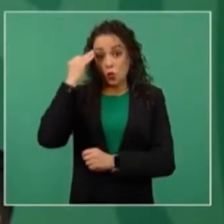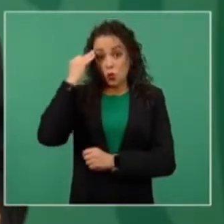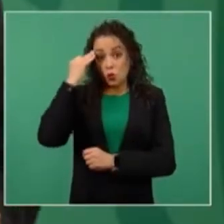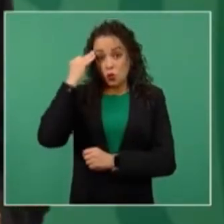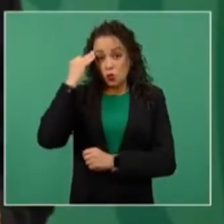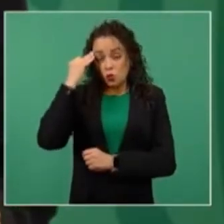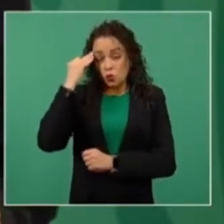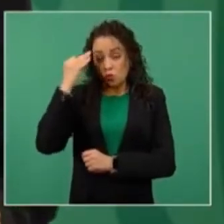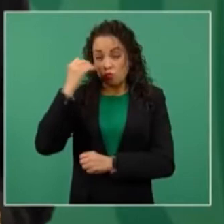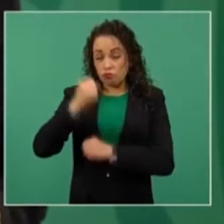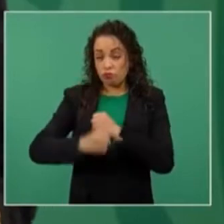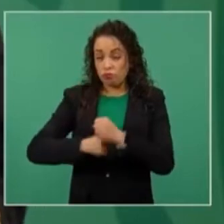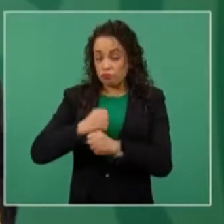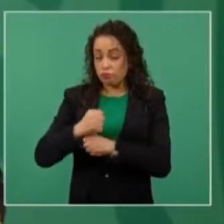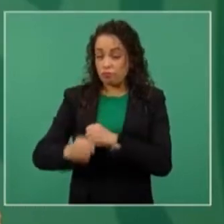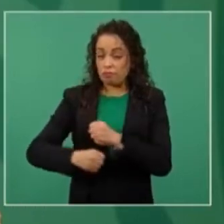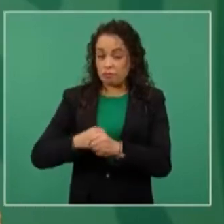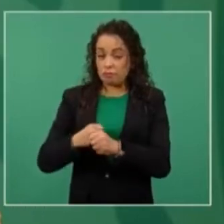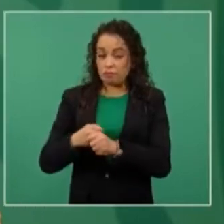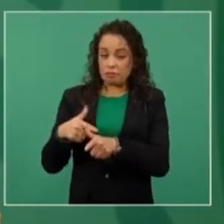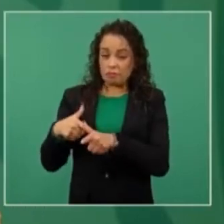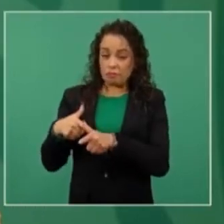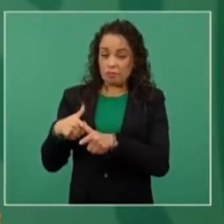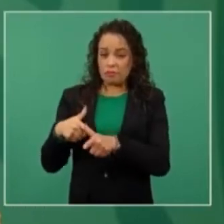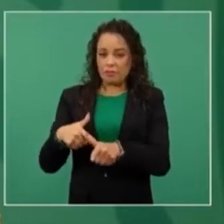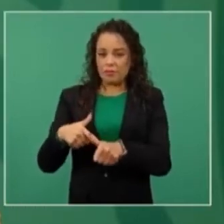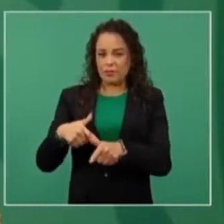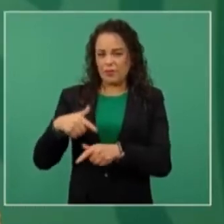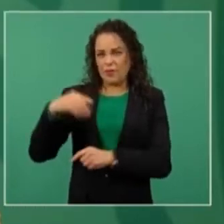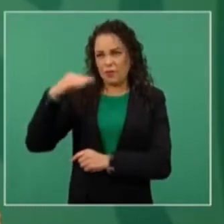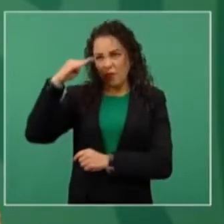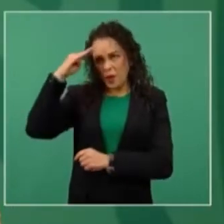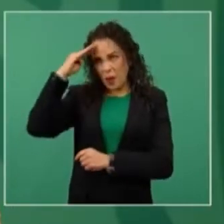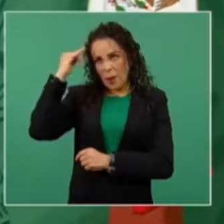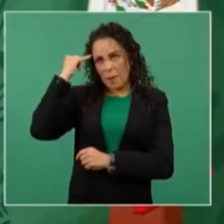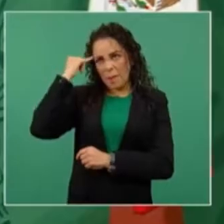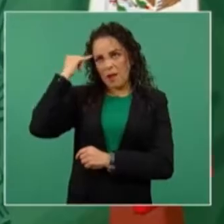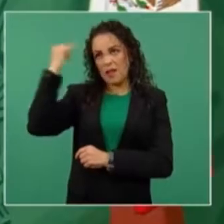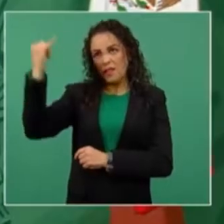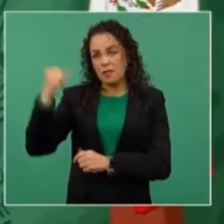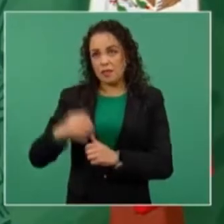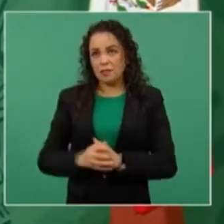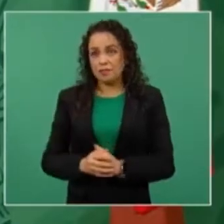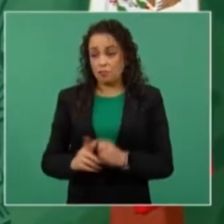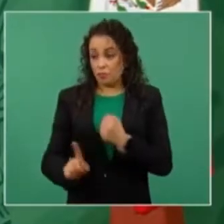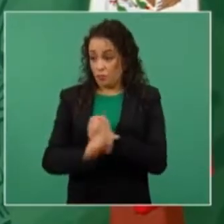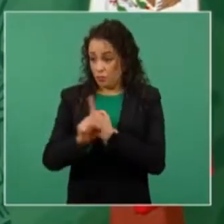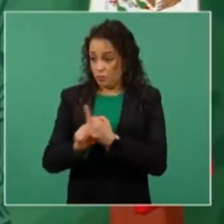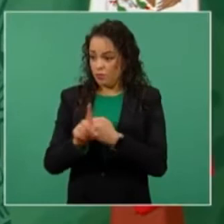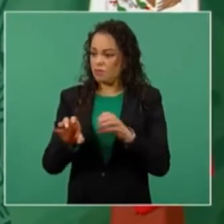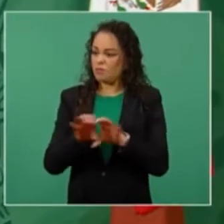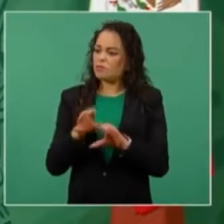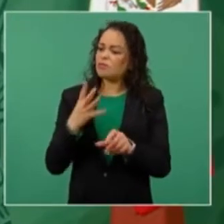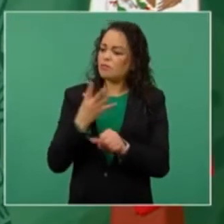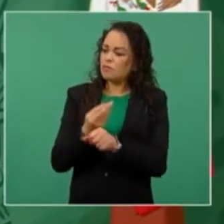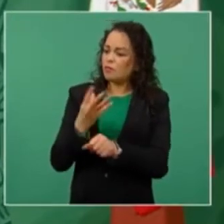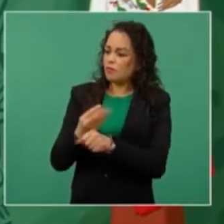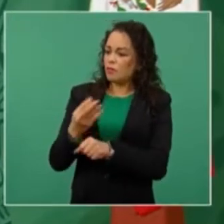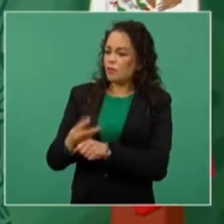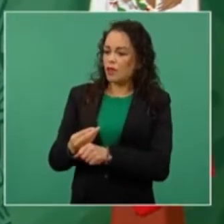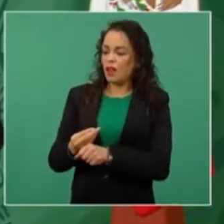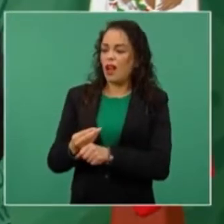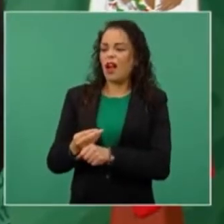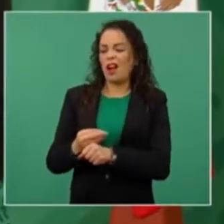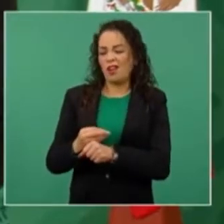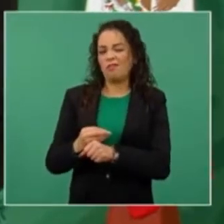idea de que podían resolverse las cosas con el uso de la fuerza, de que se